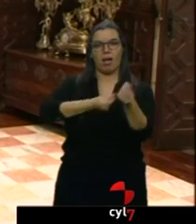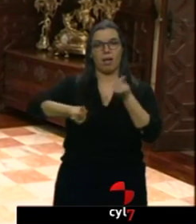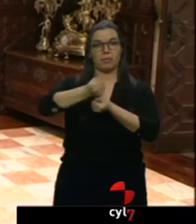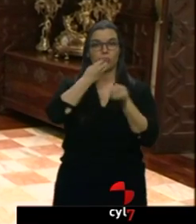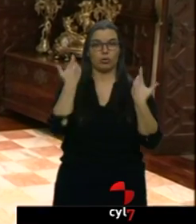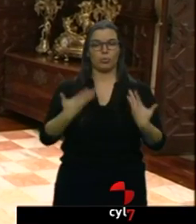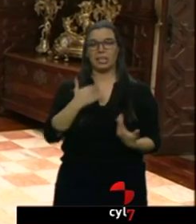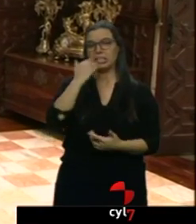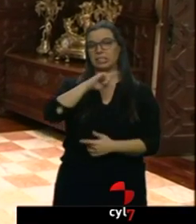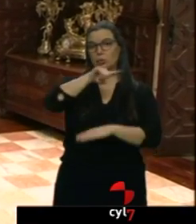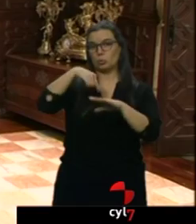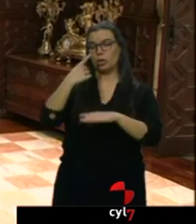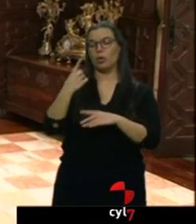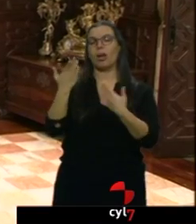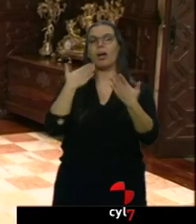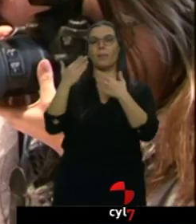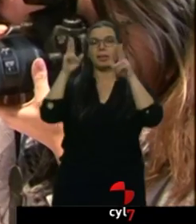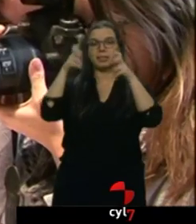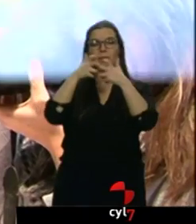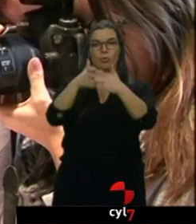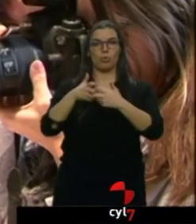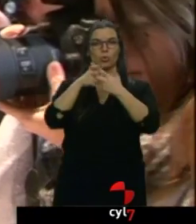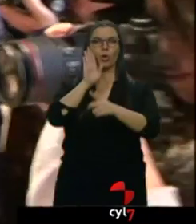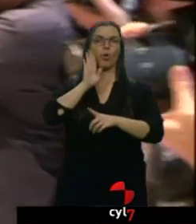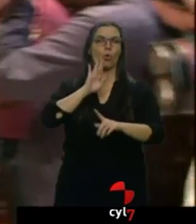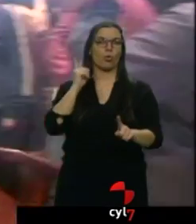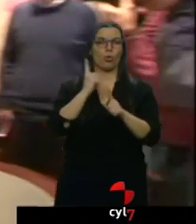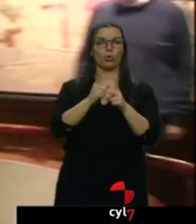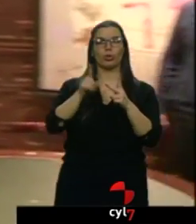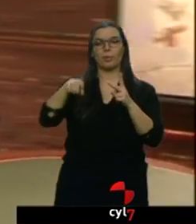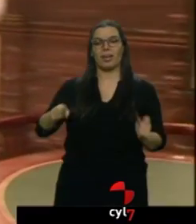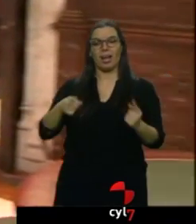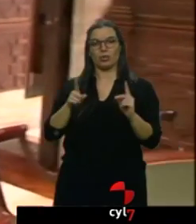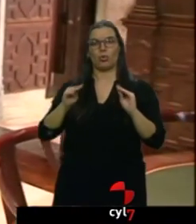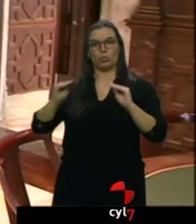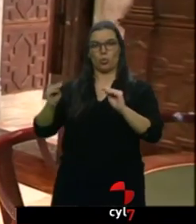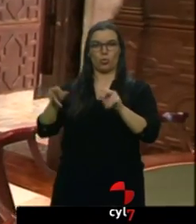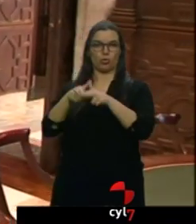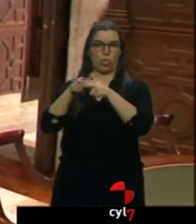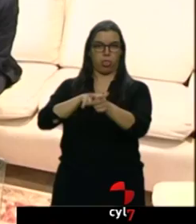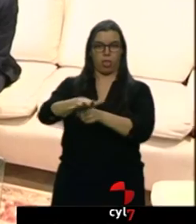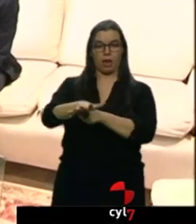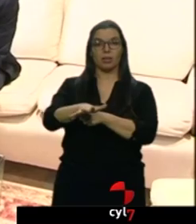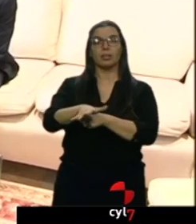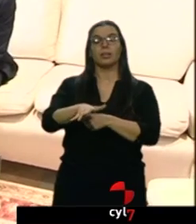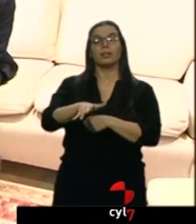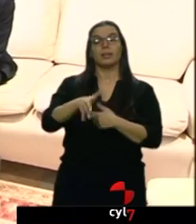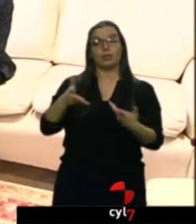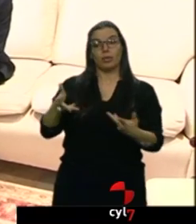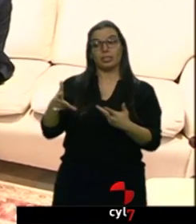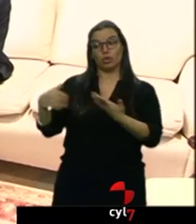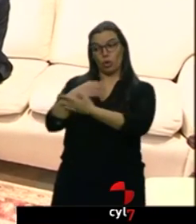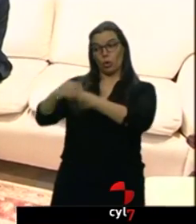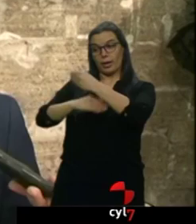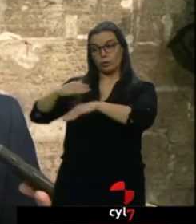para tratar, entre otros, la lucha contra la corrupción o el gasto social del gobierno valenciano. Acciones que el socialista Castellano y Leones quiere